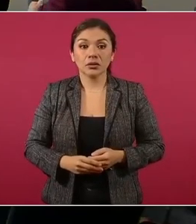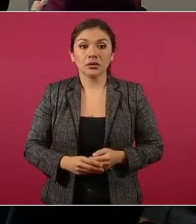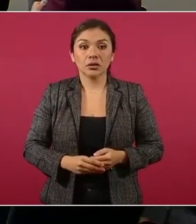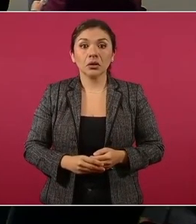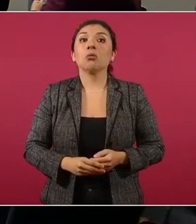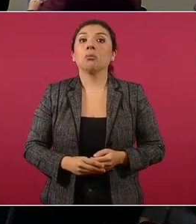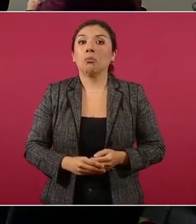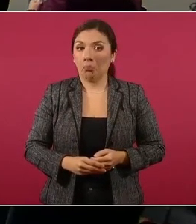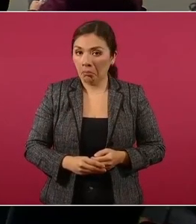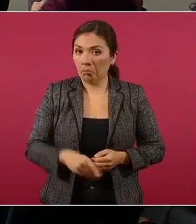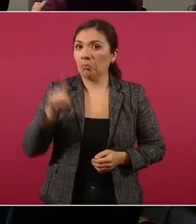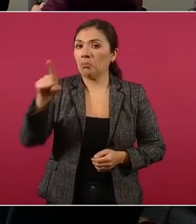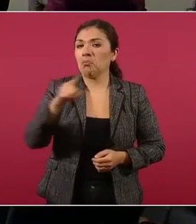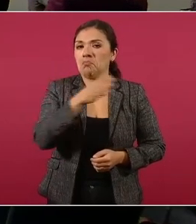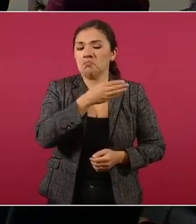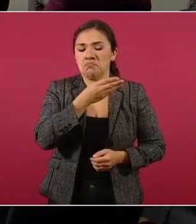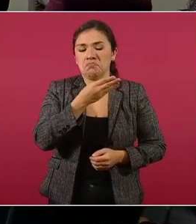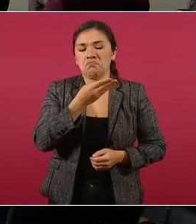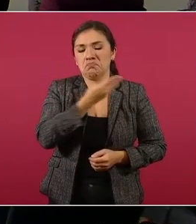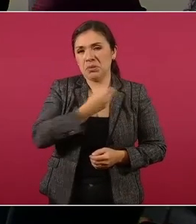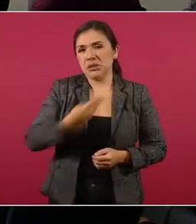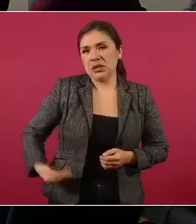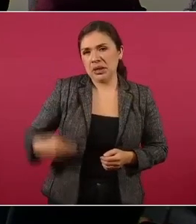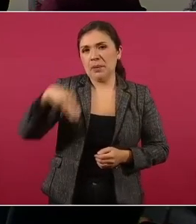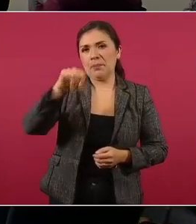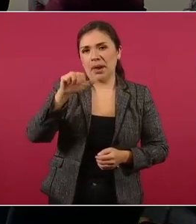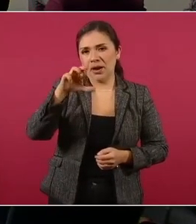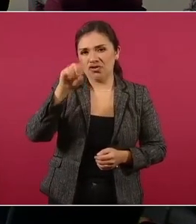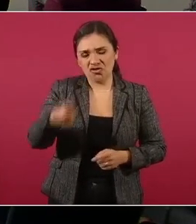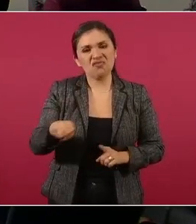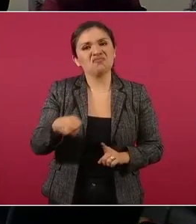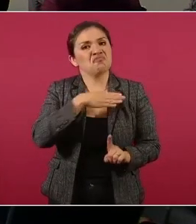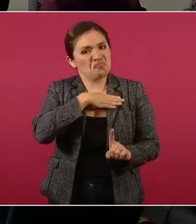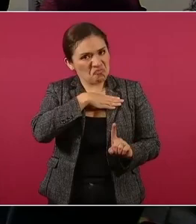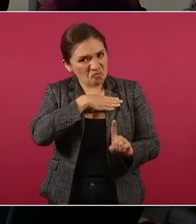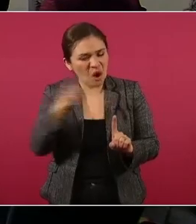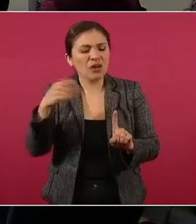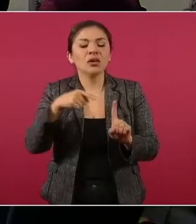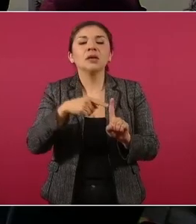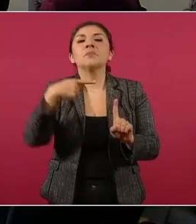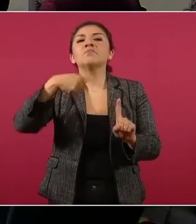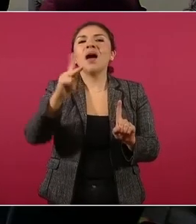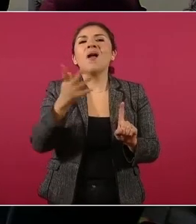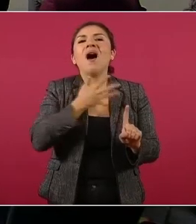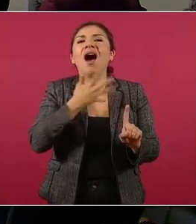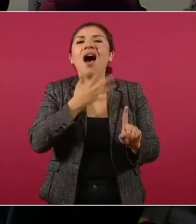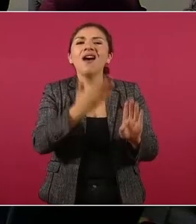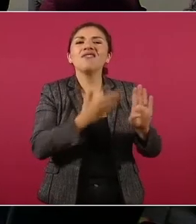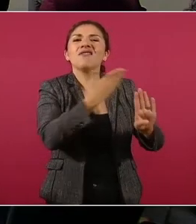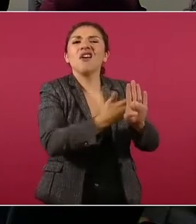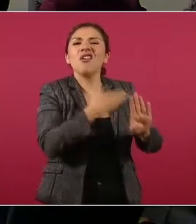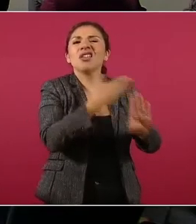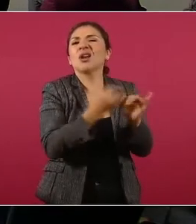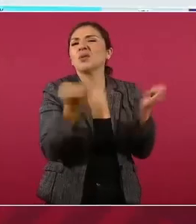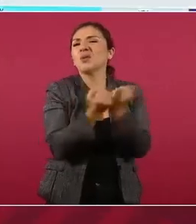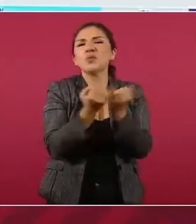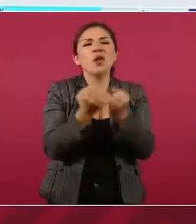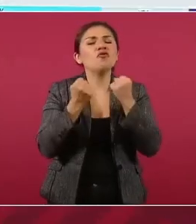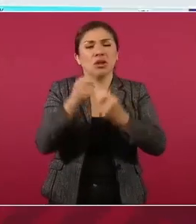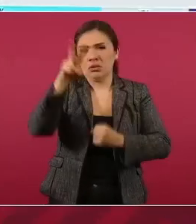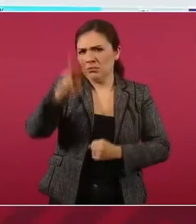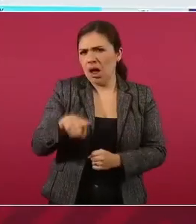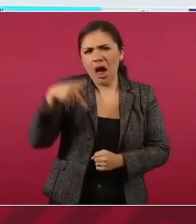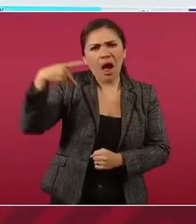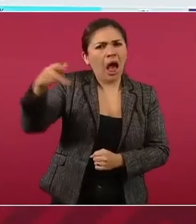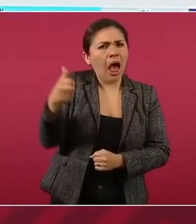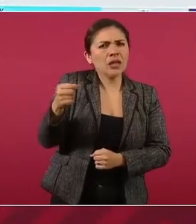muy bueno el presidente Macron, pero también tiene una oposición muy fuerte. Los gobiernos europeos